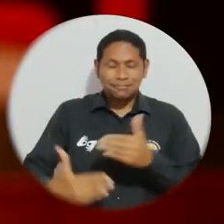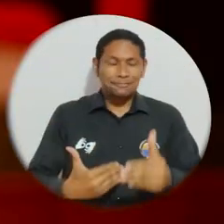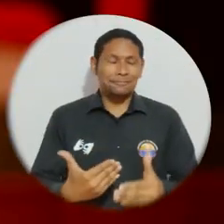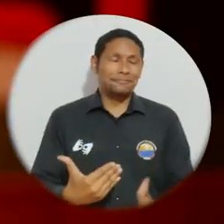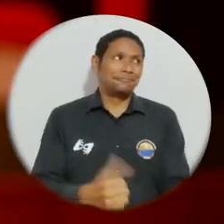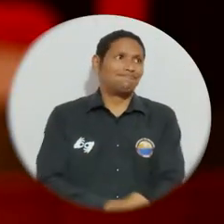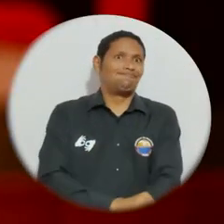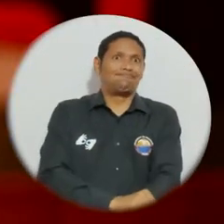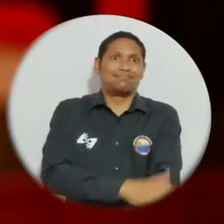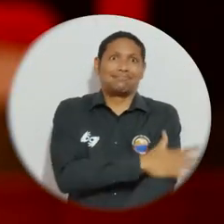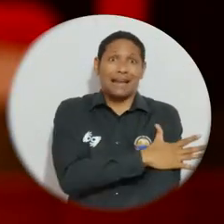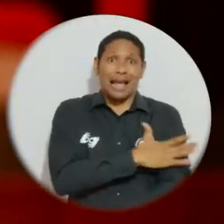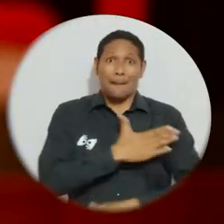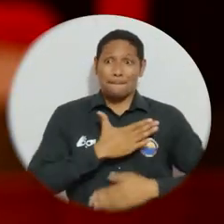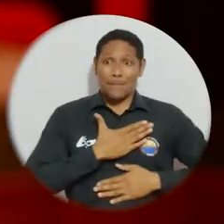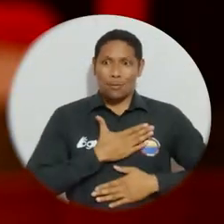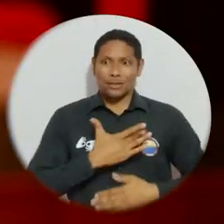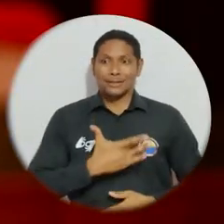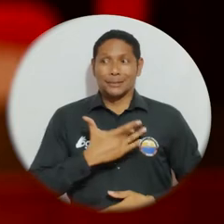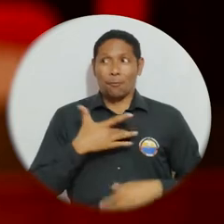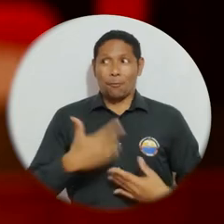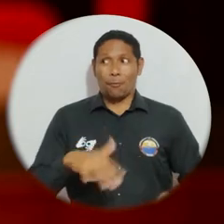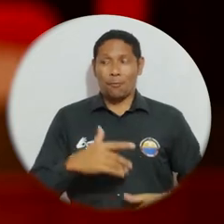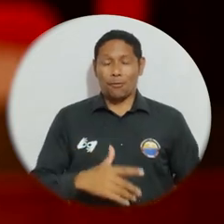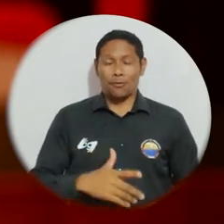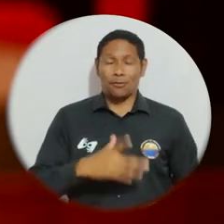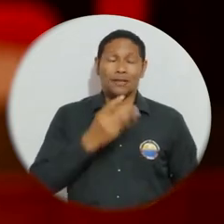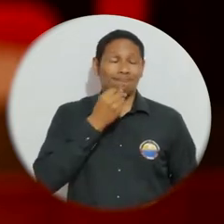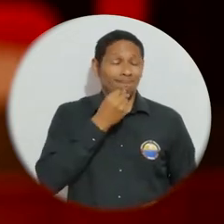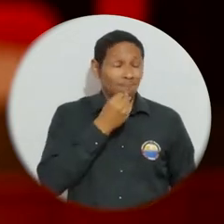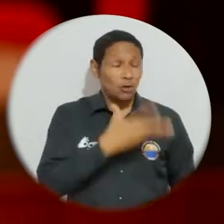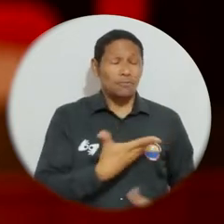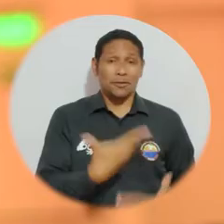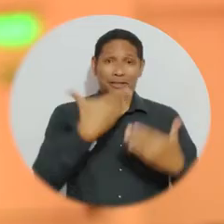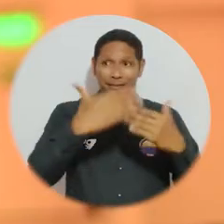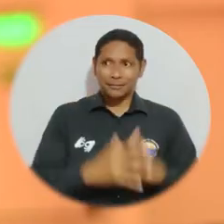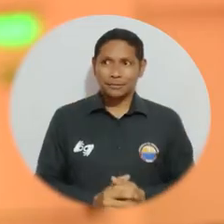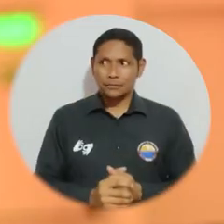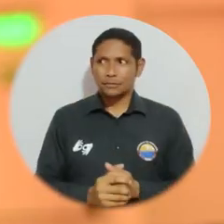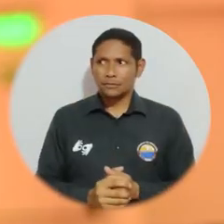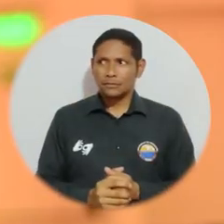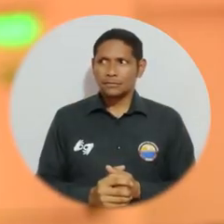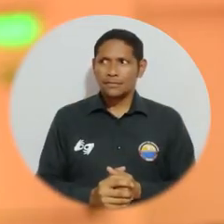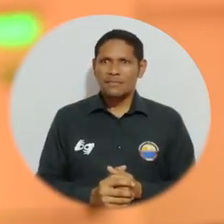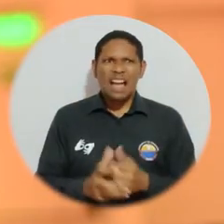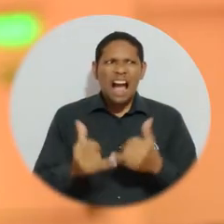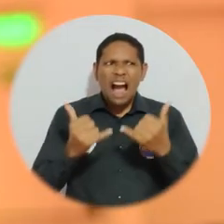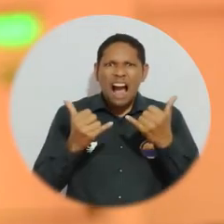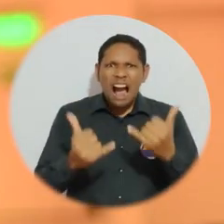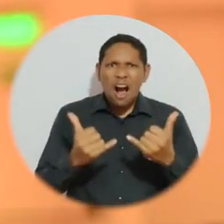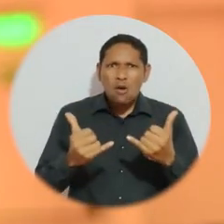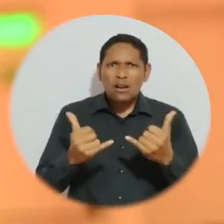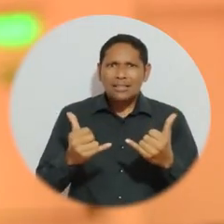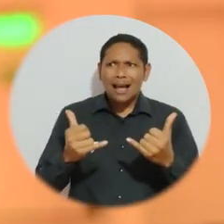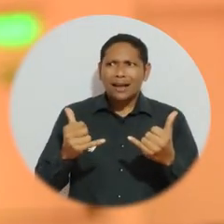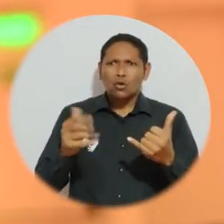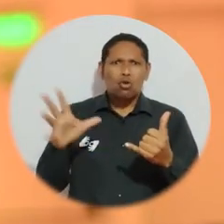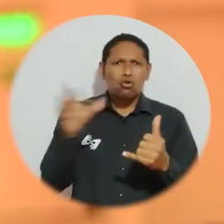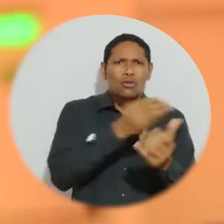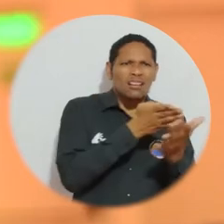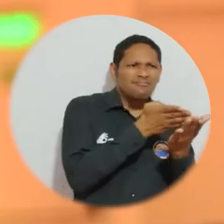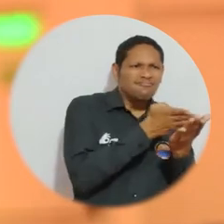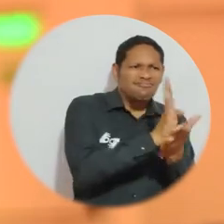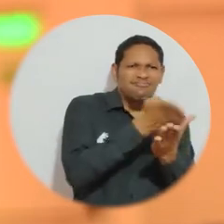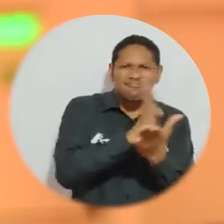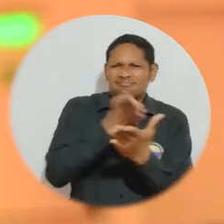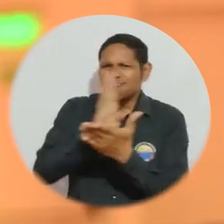es algo que a mí personalmente me parece un gesto muy bonito de la universidad. El mundo se está pantallizando o está pantallizado y todas las